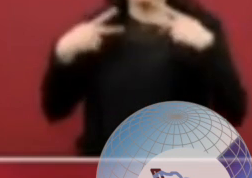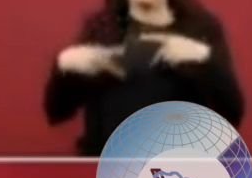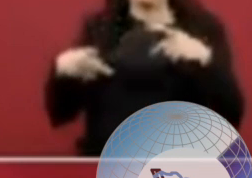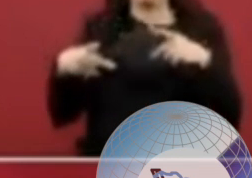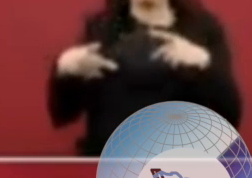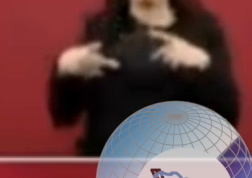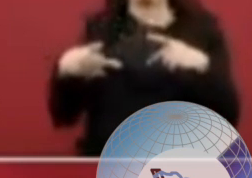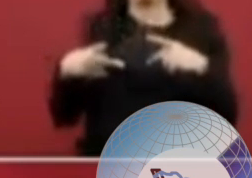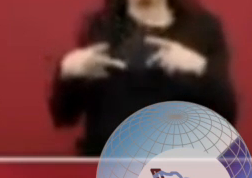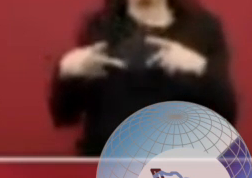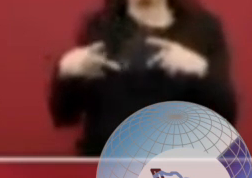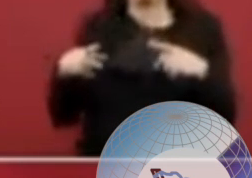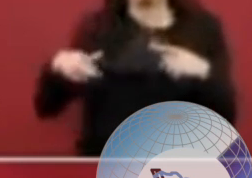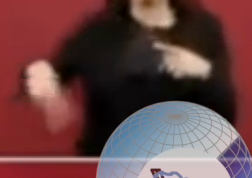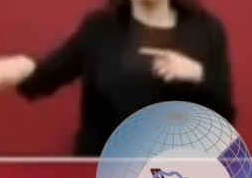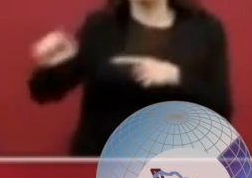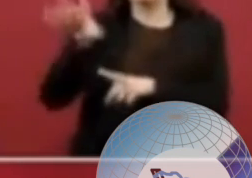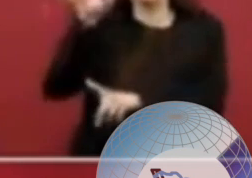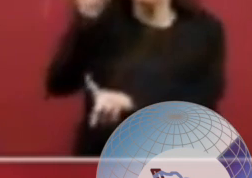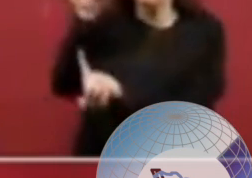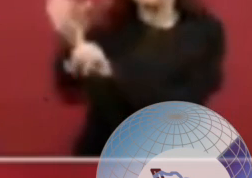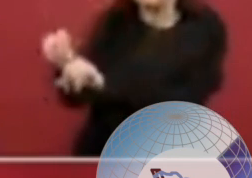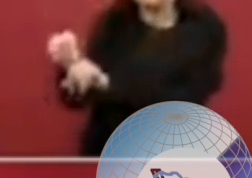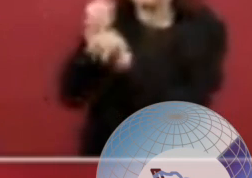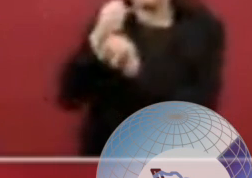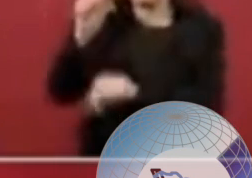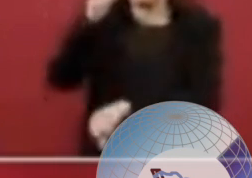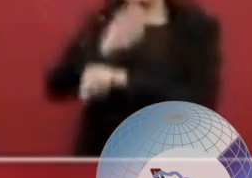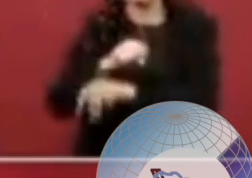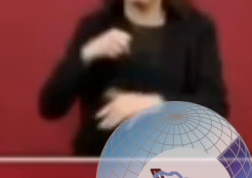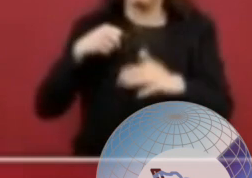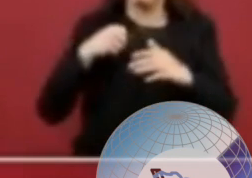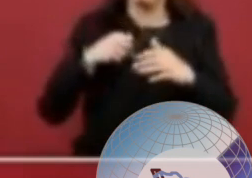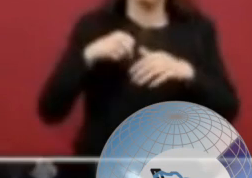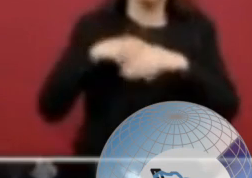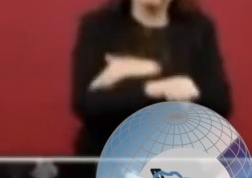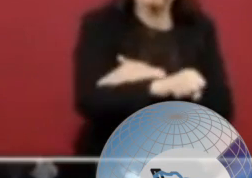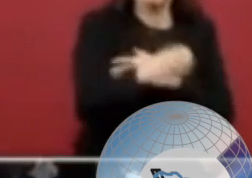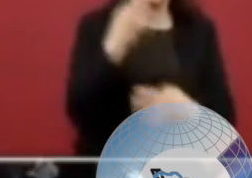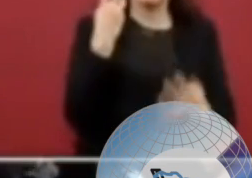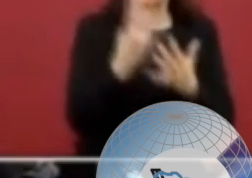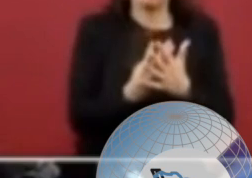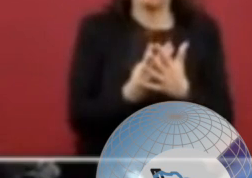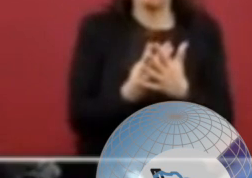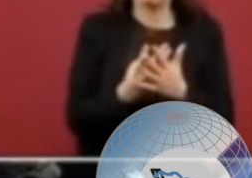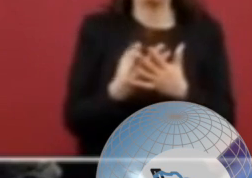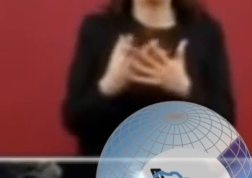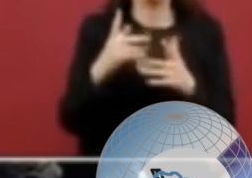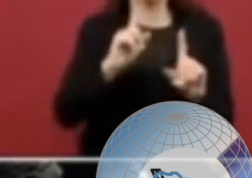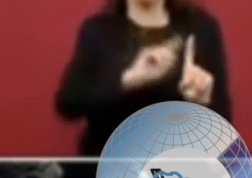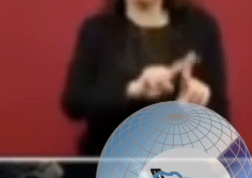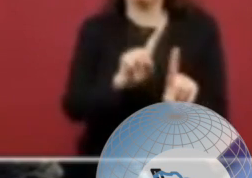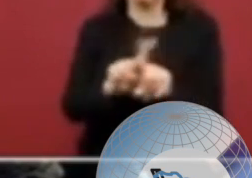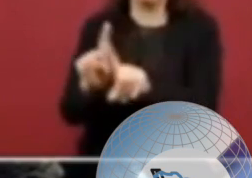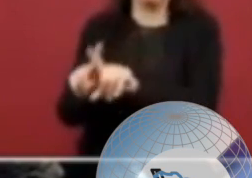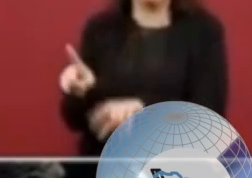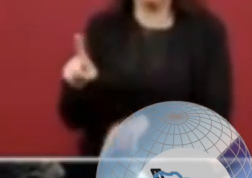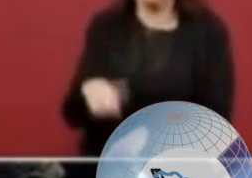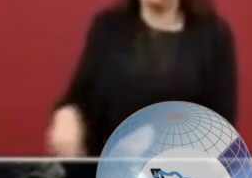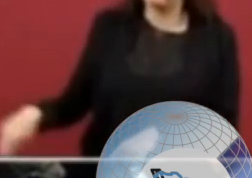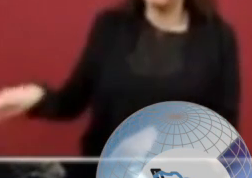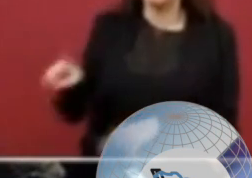detenida, encarcelada, todo un movimiento en contra